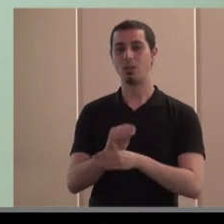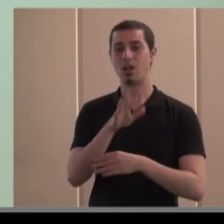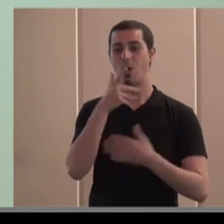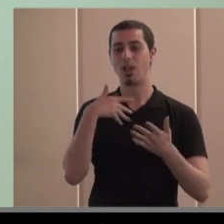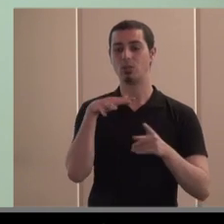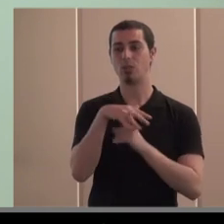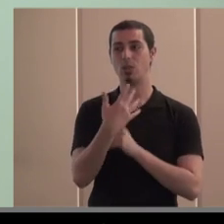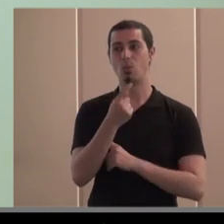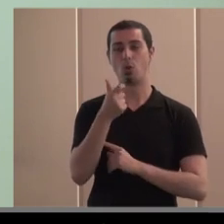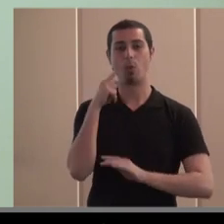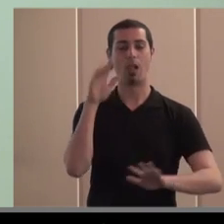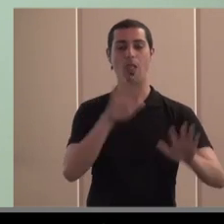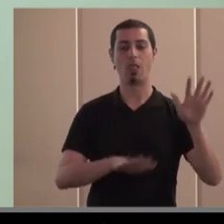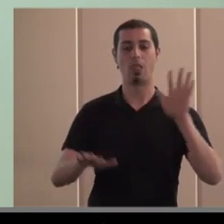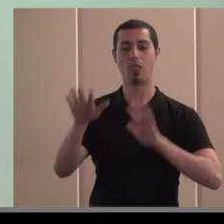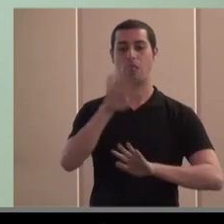donde